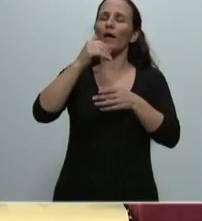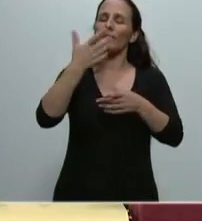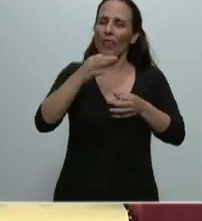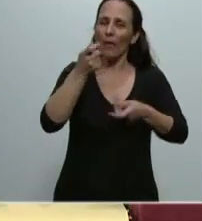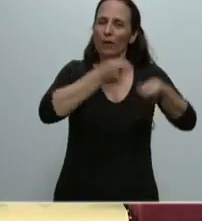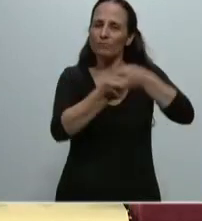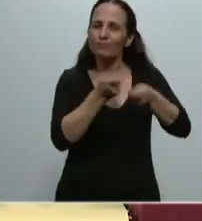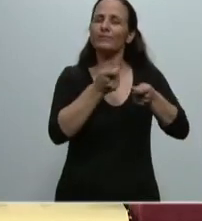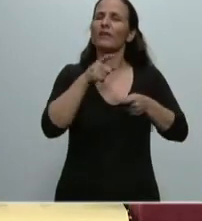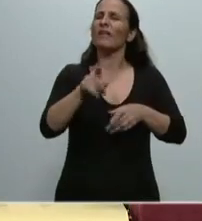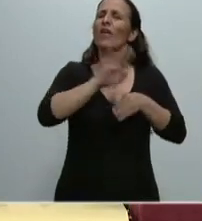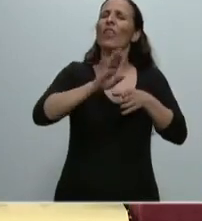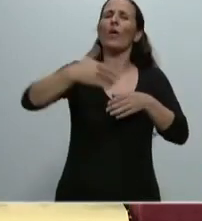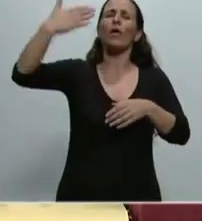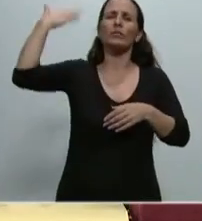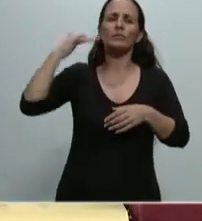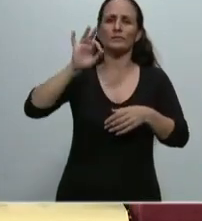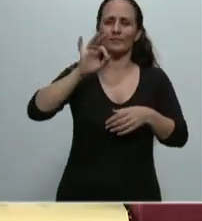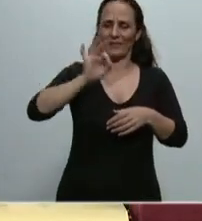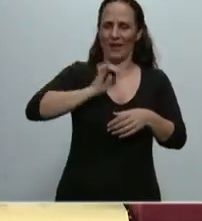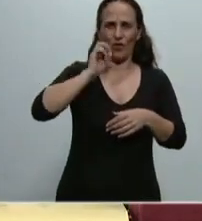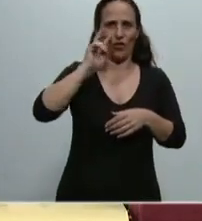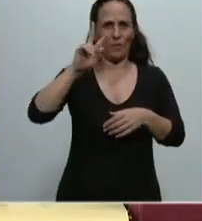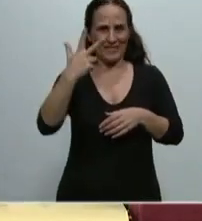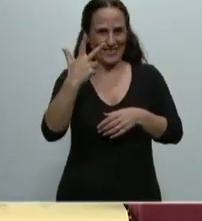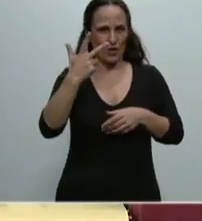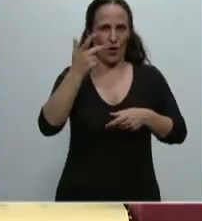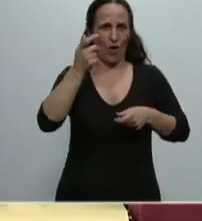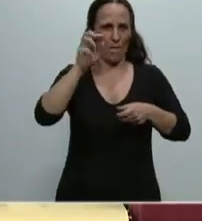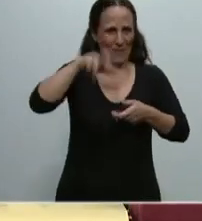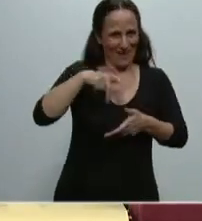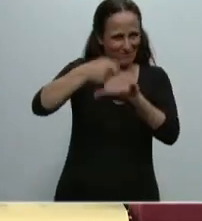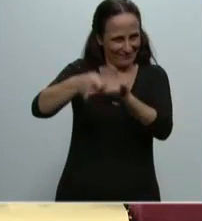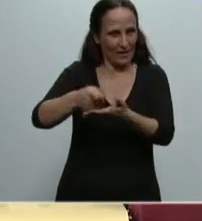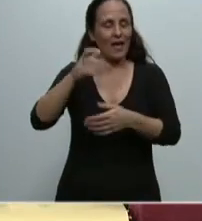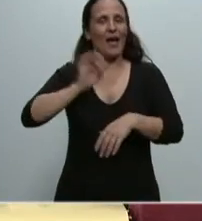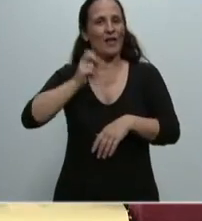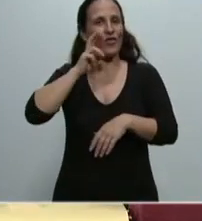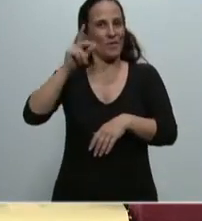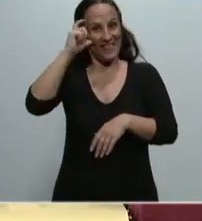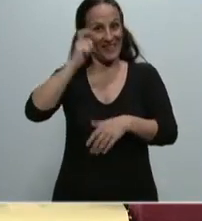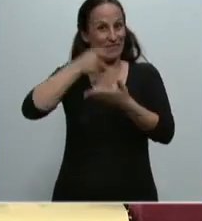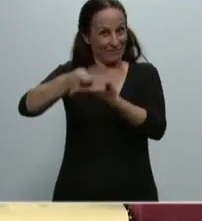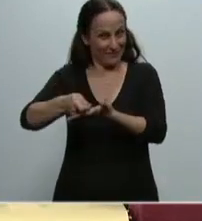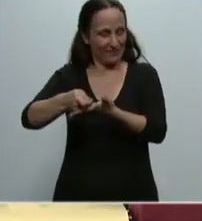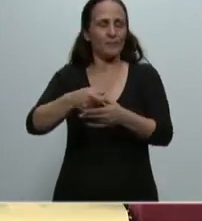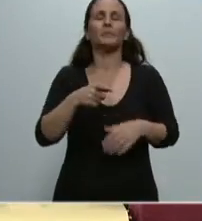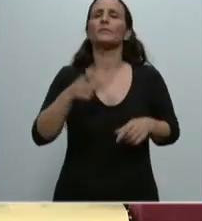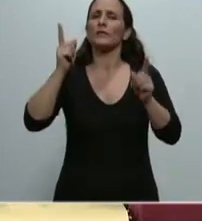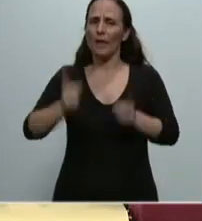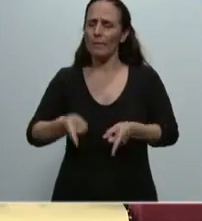realizada en los años 2005 y 2010, así como el pago en condiciones